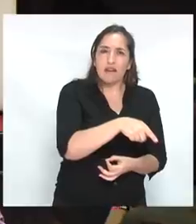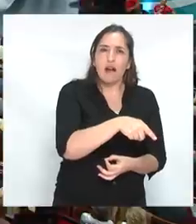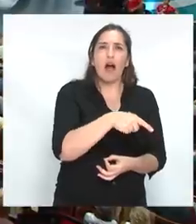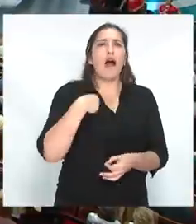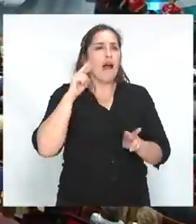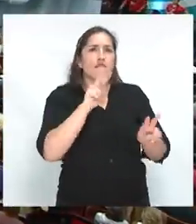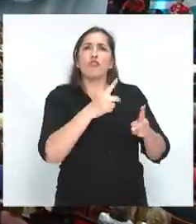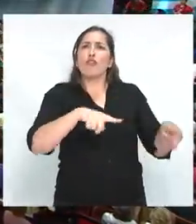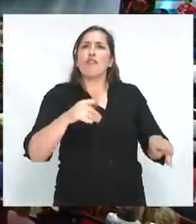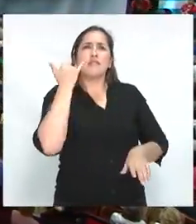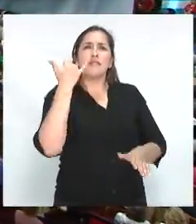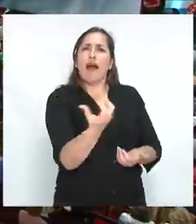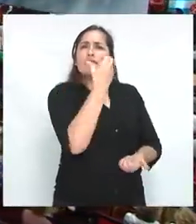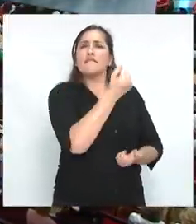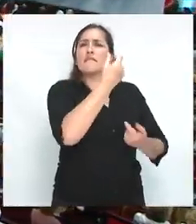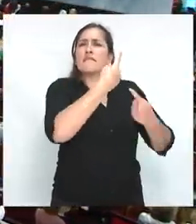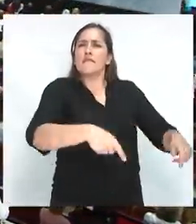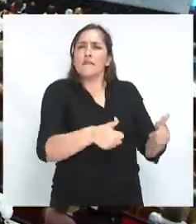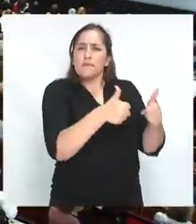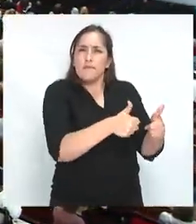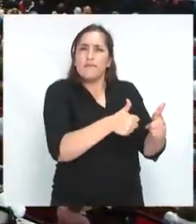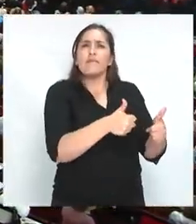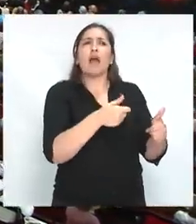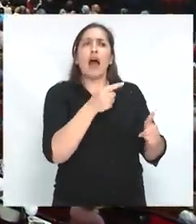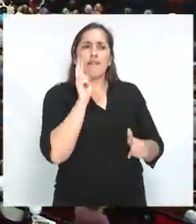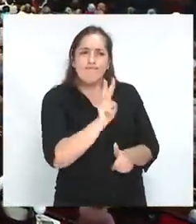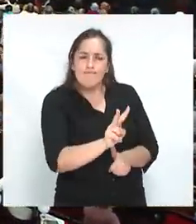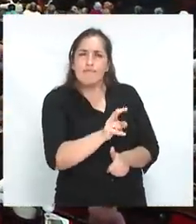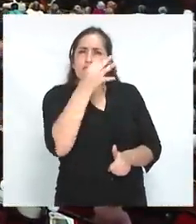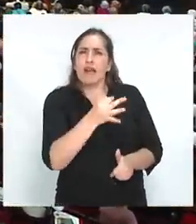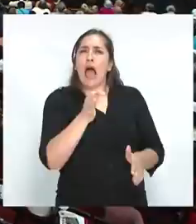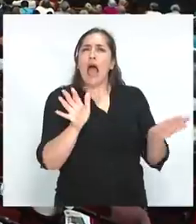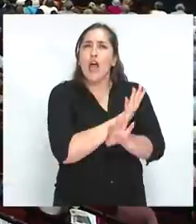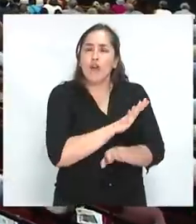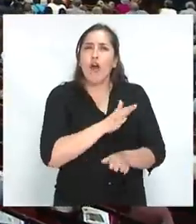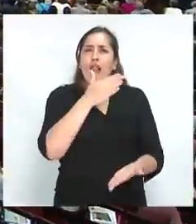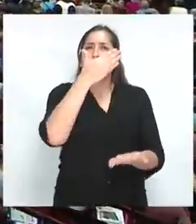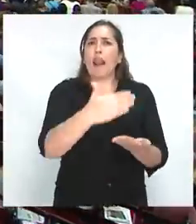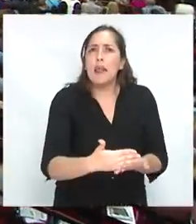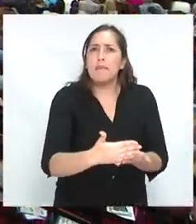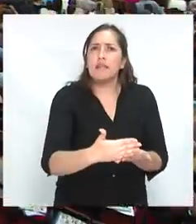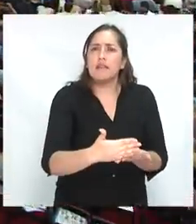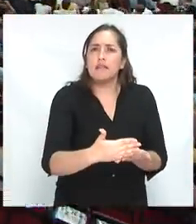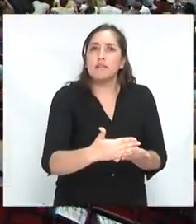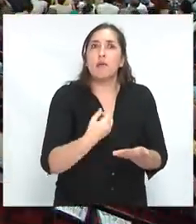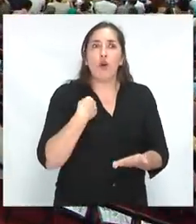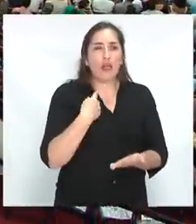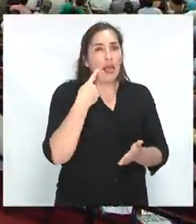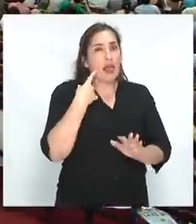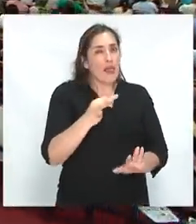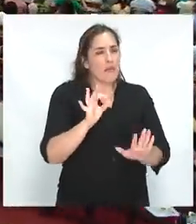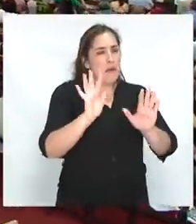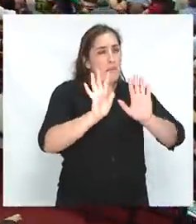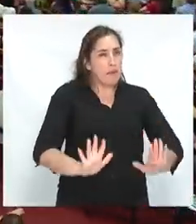los errores, los límites, porque hay que prepararnos